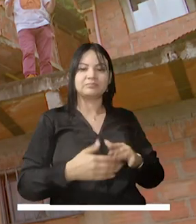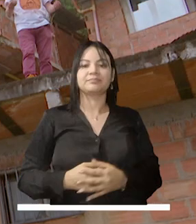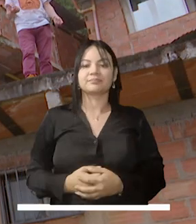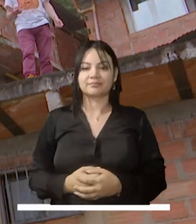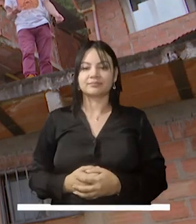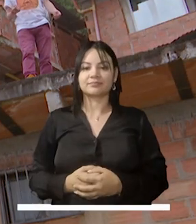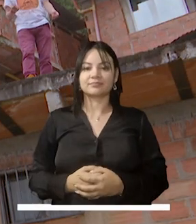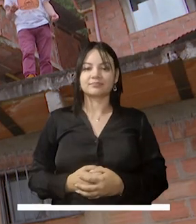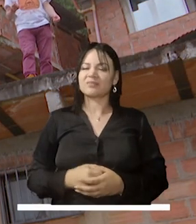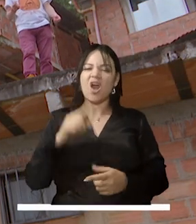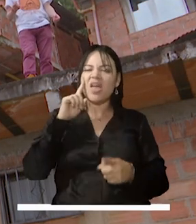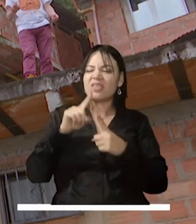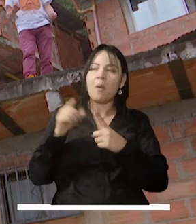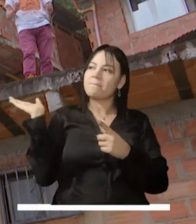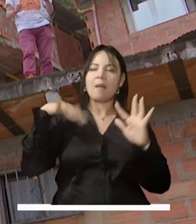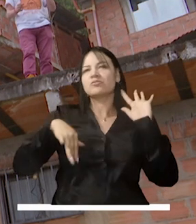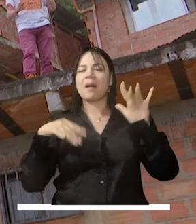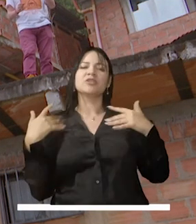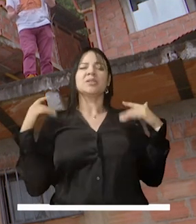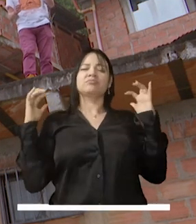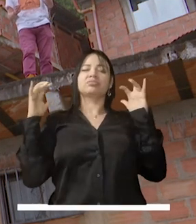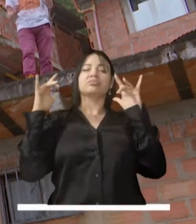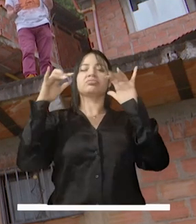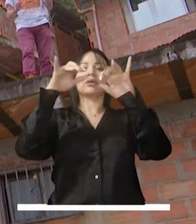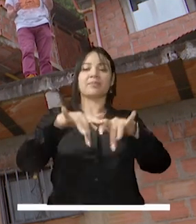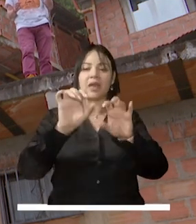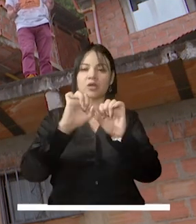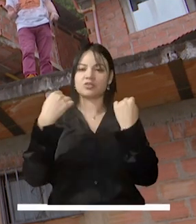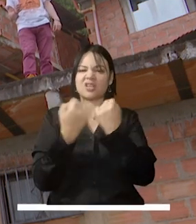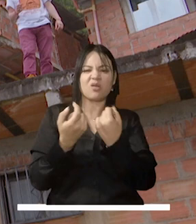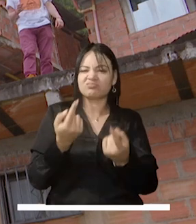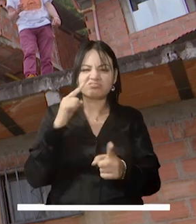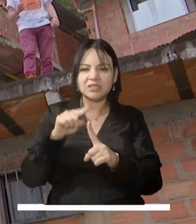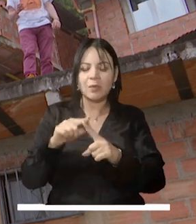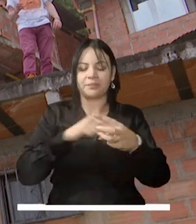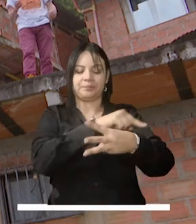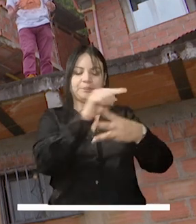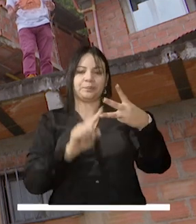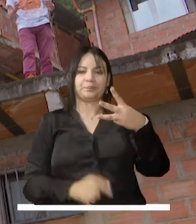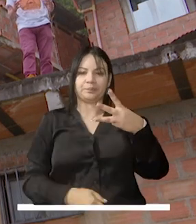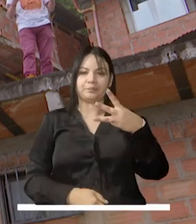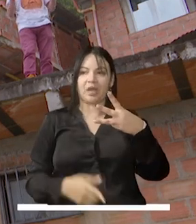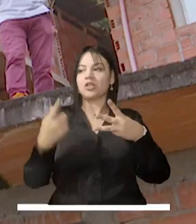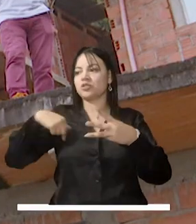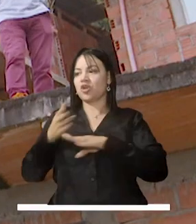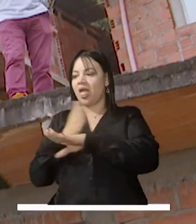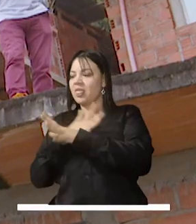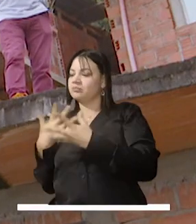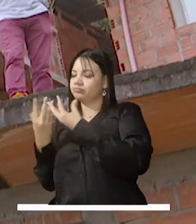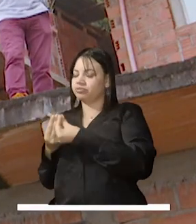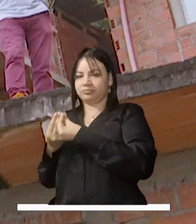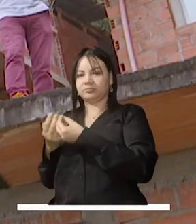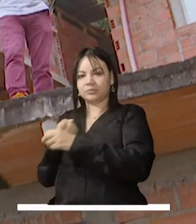La idea de ir al Consejo fue dejar tres elementos que hemos venido trabajando desde la Comuna 8. La